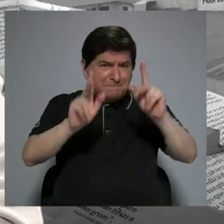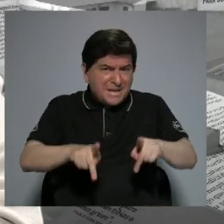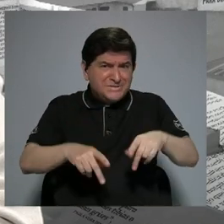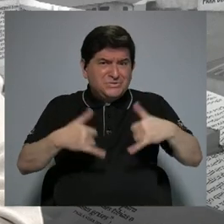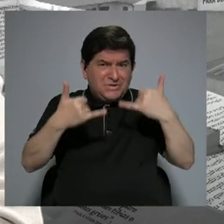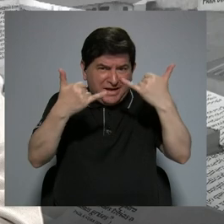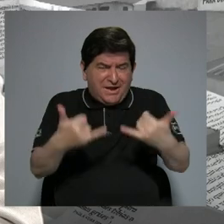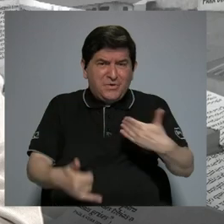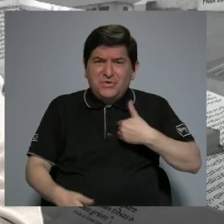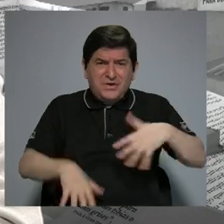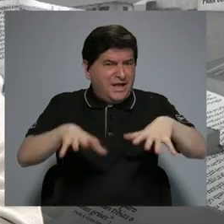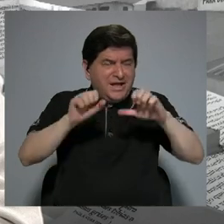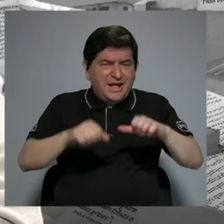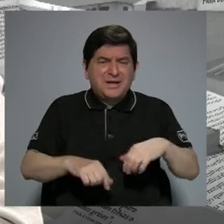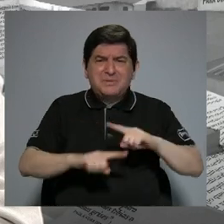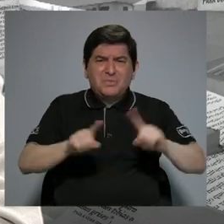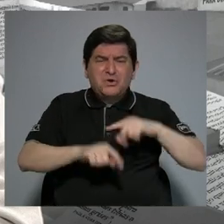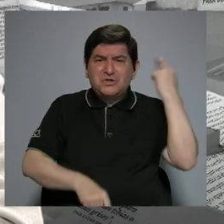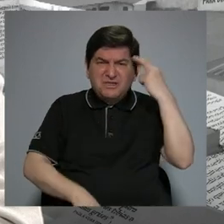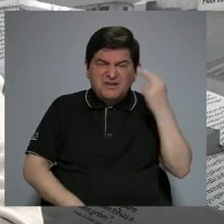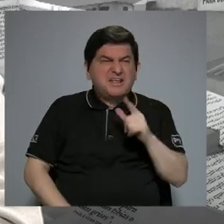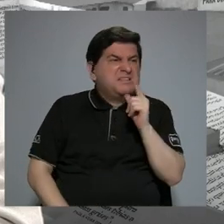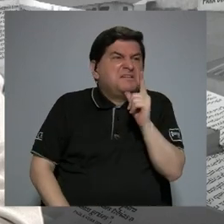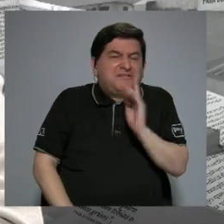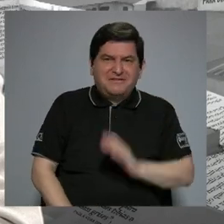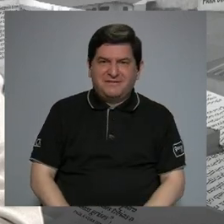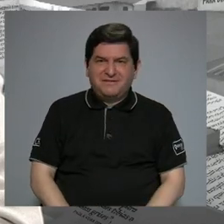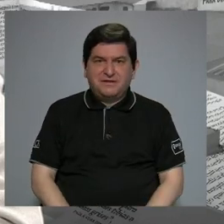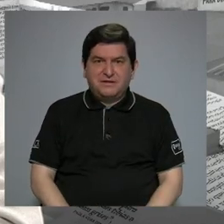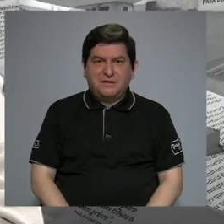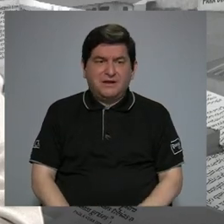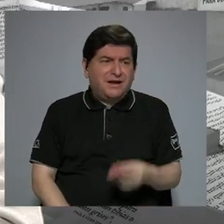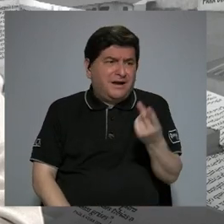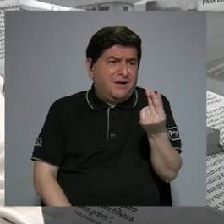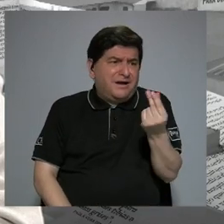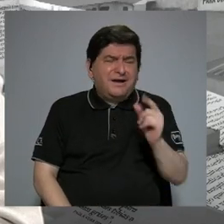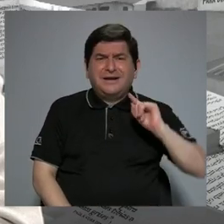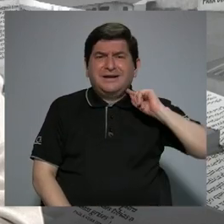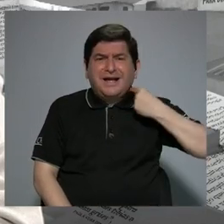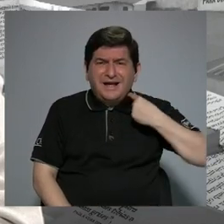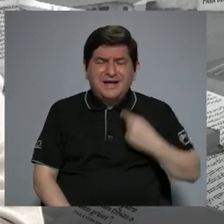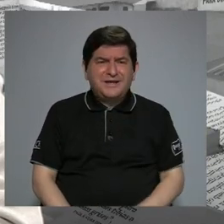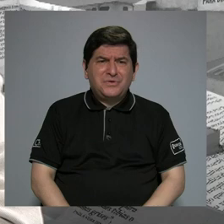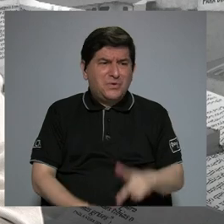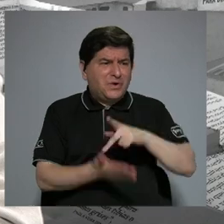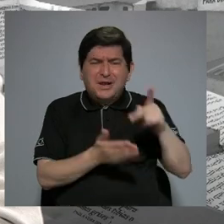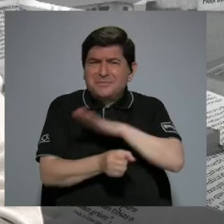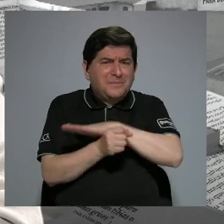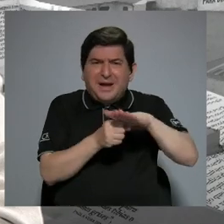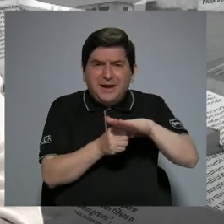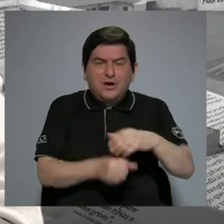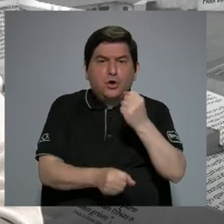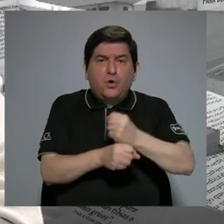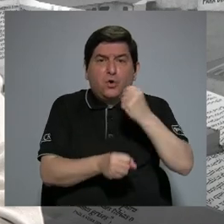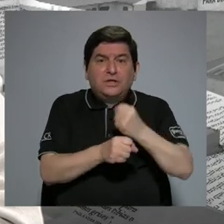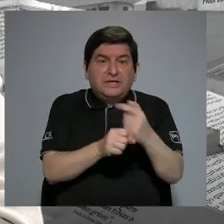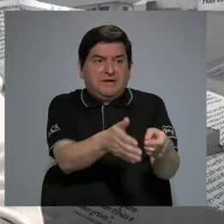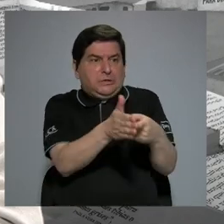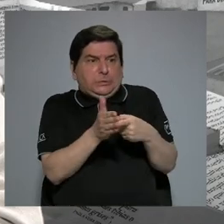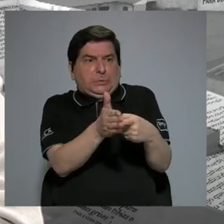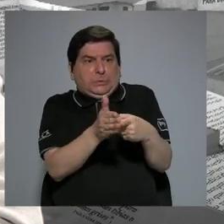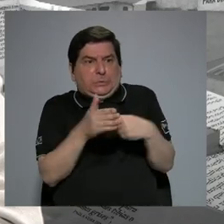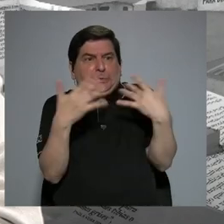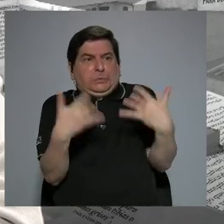hoy por hoy no tiene estrés? Por diferentes razones. Porque el costo de la vida es muy alto y ya el salario no me alcanza, porque el trabajo me demanda